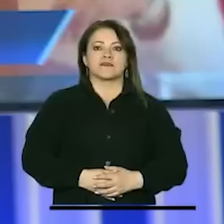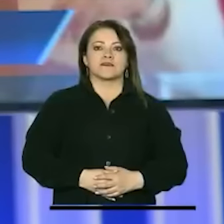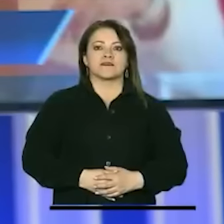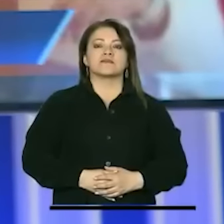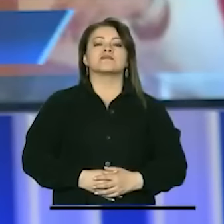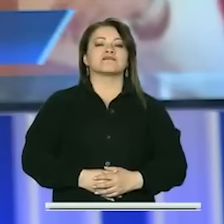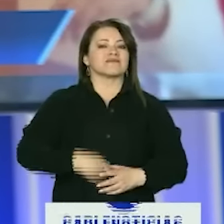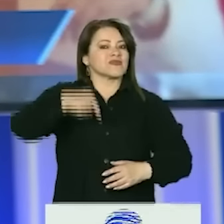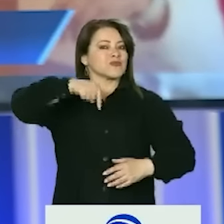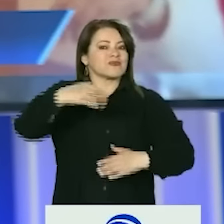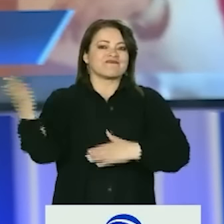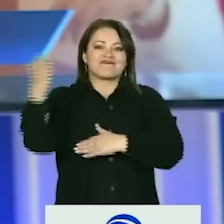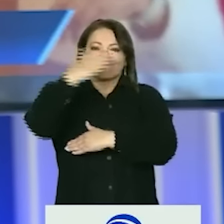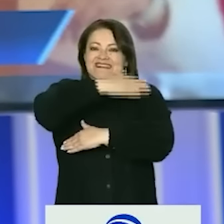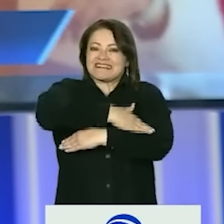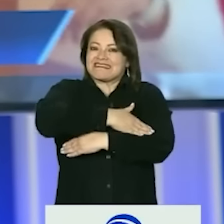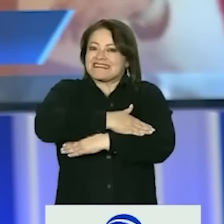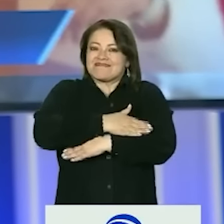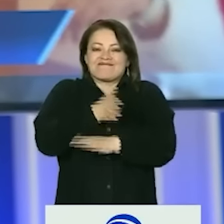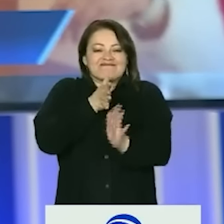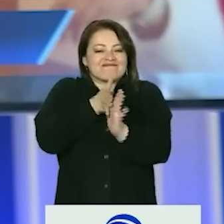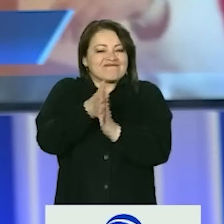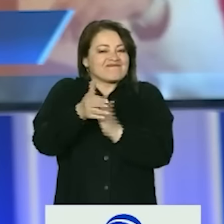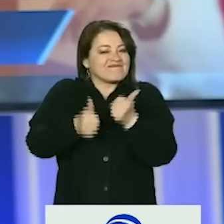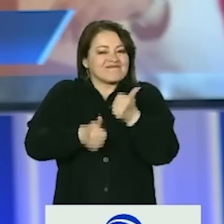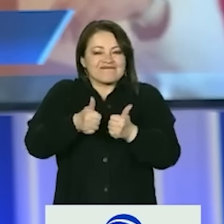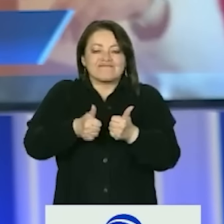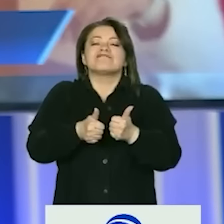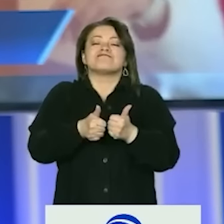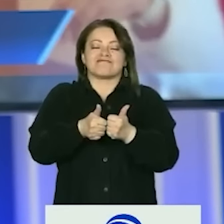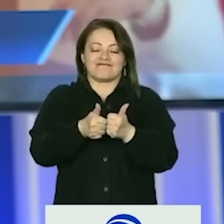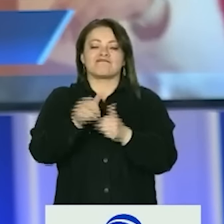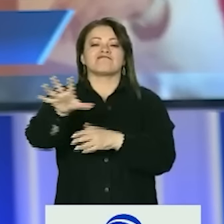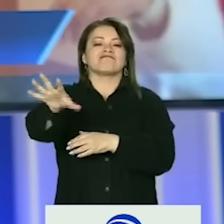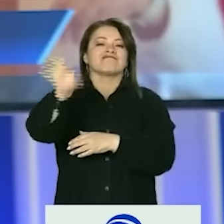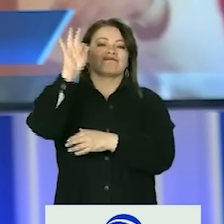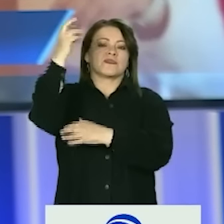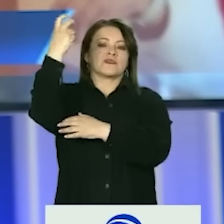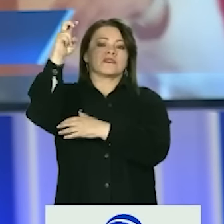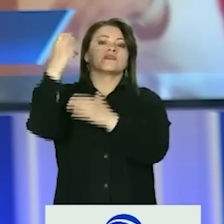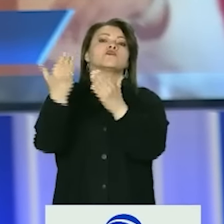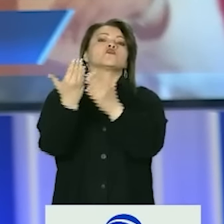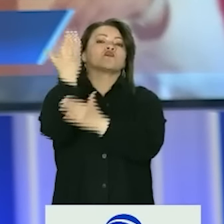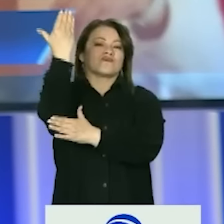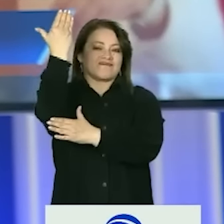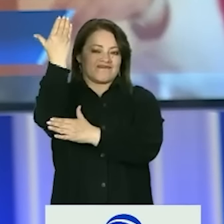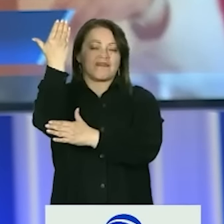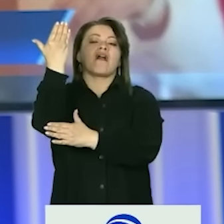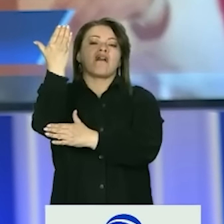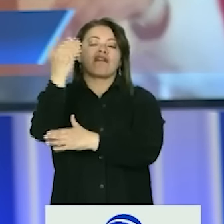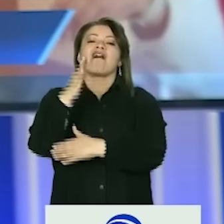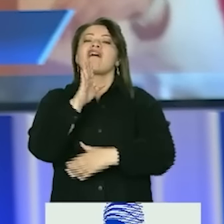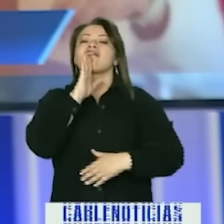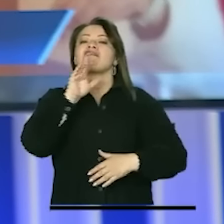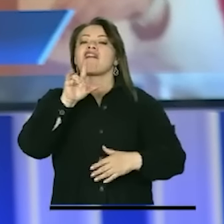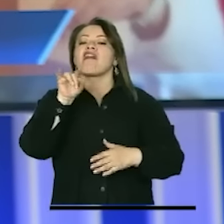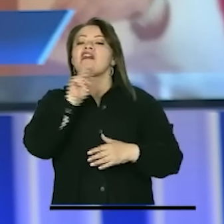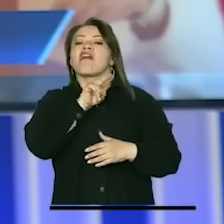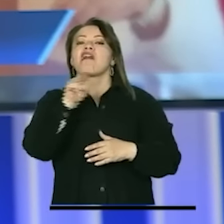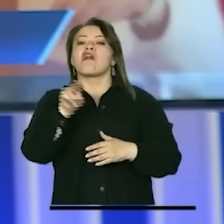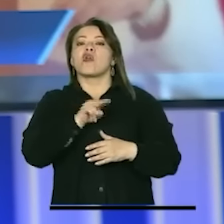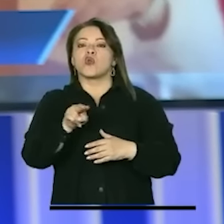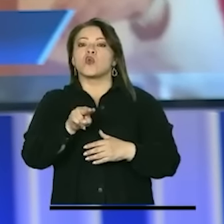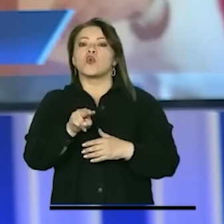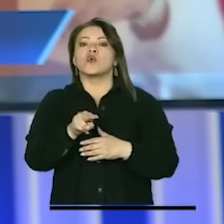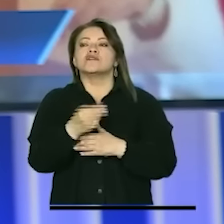La noticia del día, por supuesto, la retomamos para ampliarla, y es que la electa fiscal general de la Nación, Luz Adriana Camargo, acaba de salir de